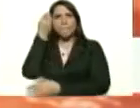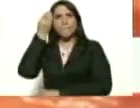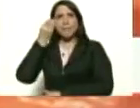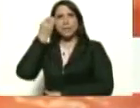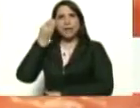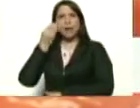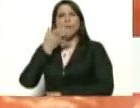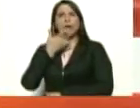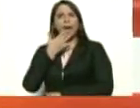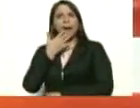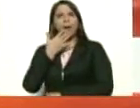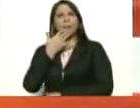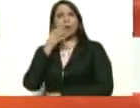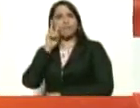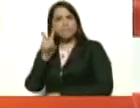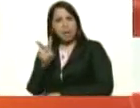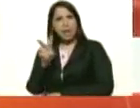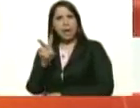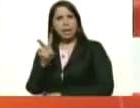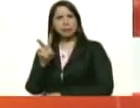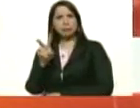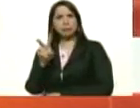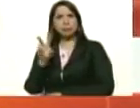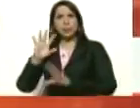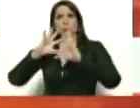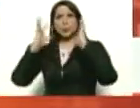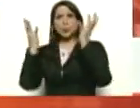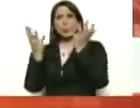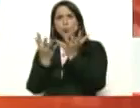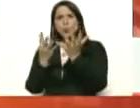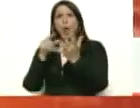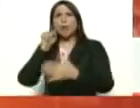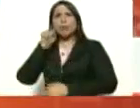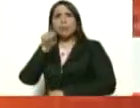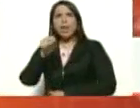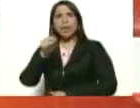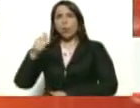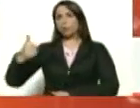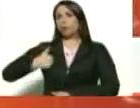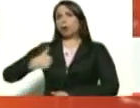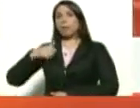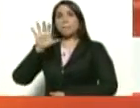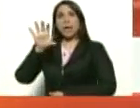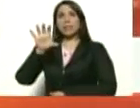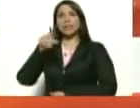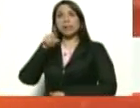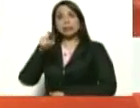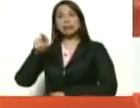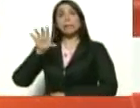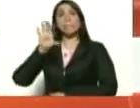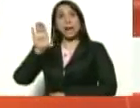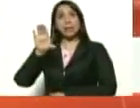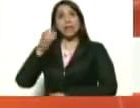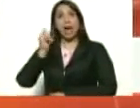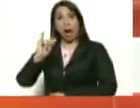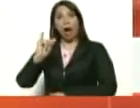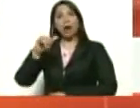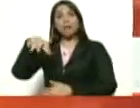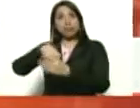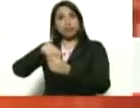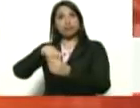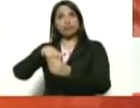mapamundi, y puede poner el dedo en el país que usted quiera, y en ese país hay cuarentena,